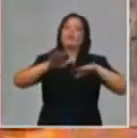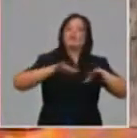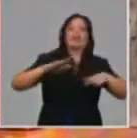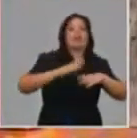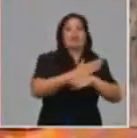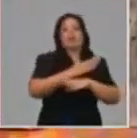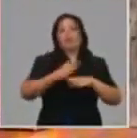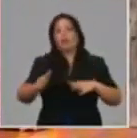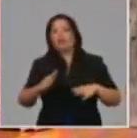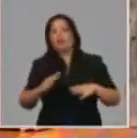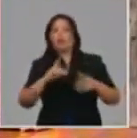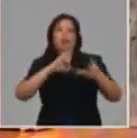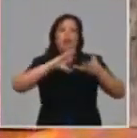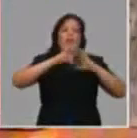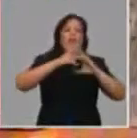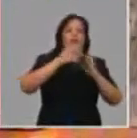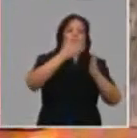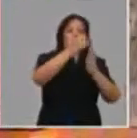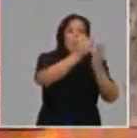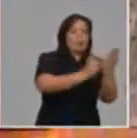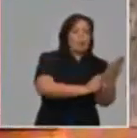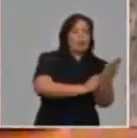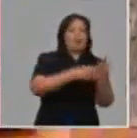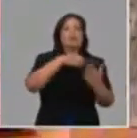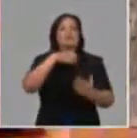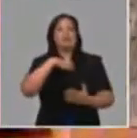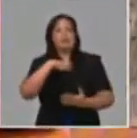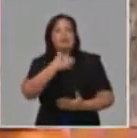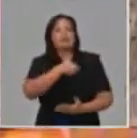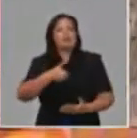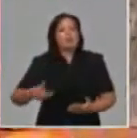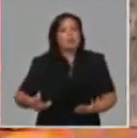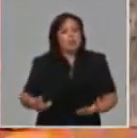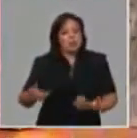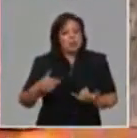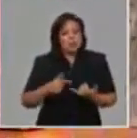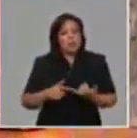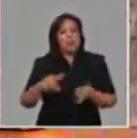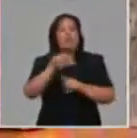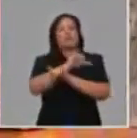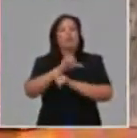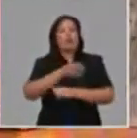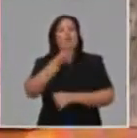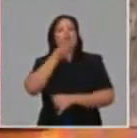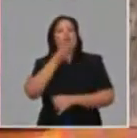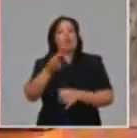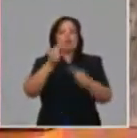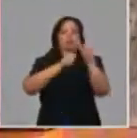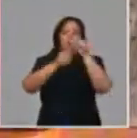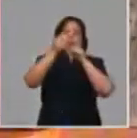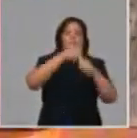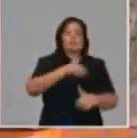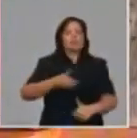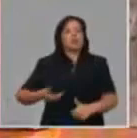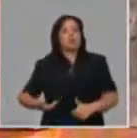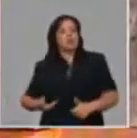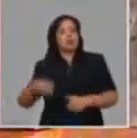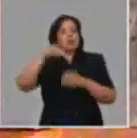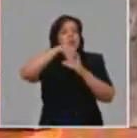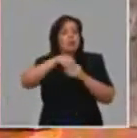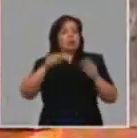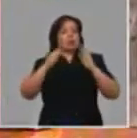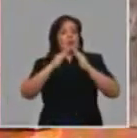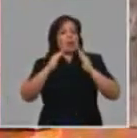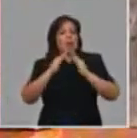atractivas disponemos de niveles de cerveza que nos permiten que también en el hogar en familia se disfrute ese día y le demos a los